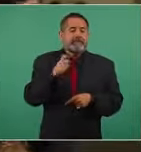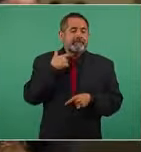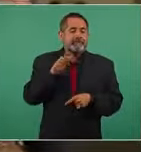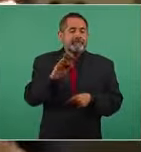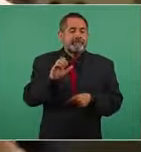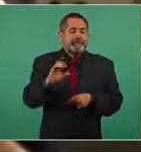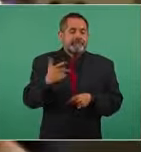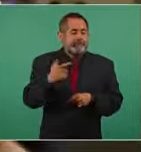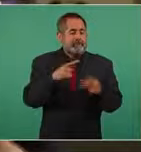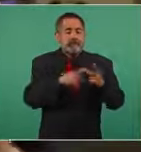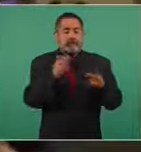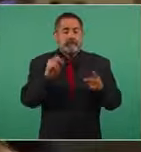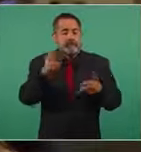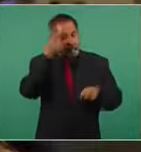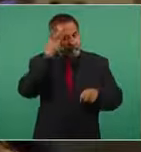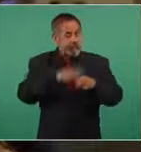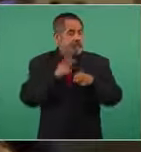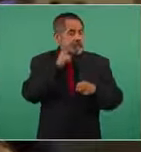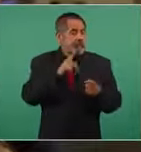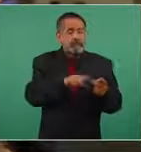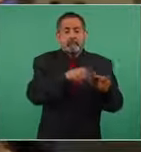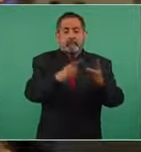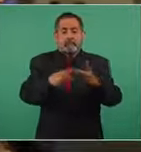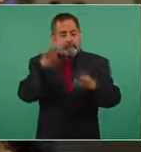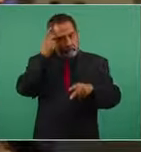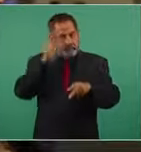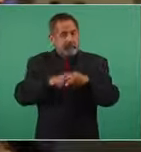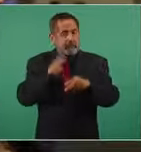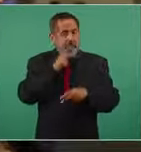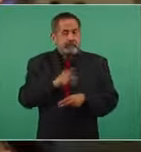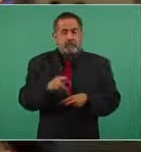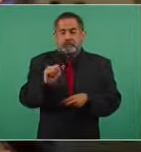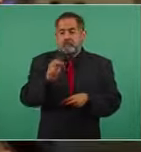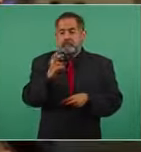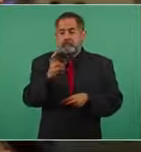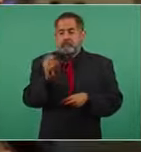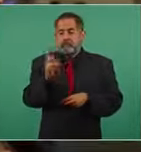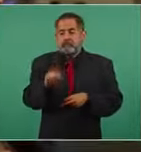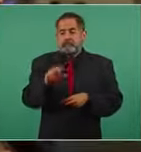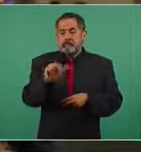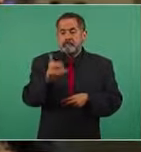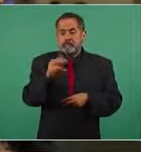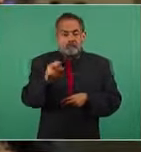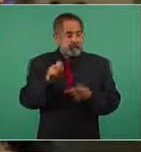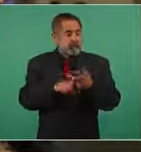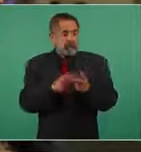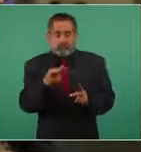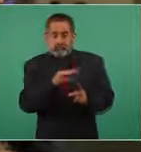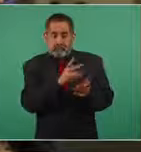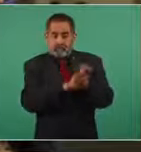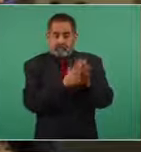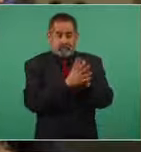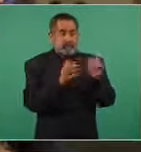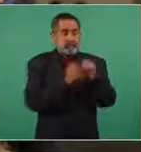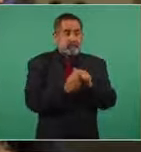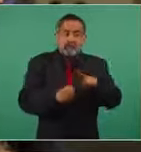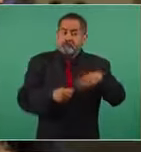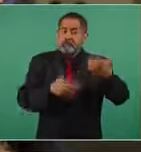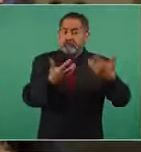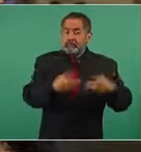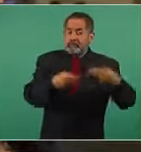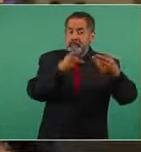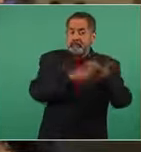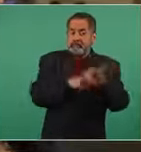Pemex y el que estaba de director de Pemex era Adrián Laius en donde ellos en complicidad con la empresa de Estados